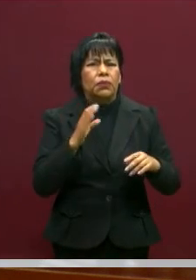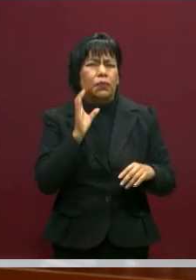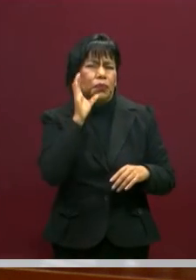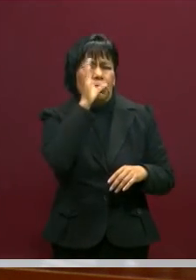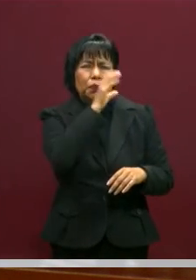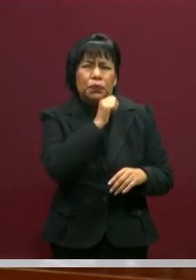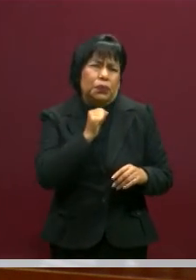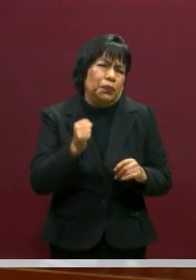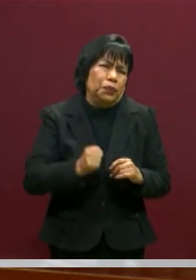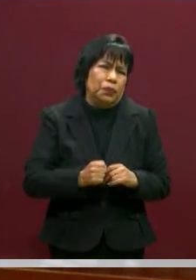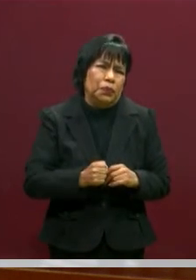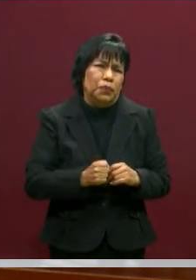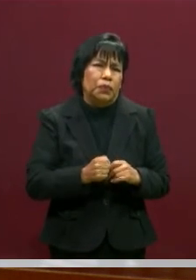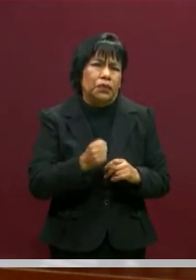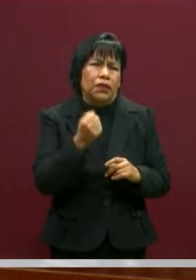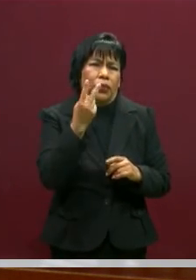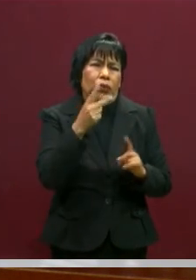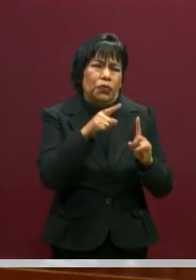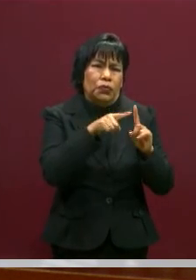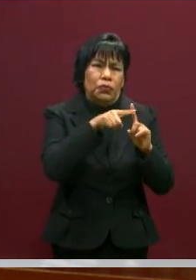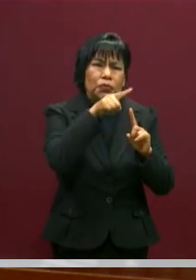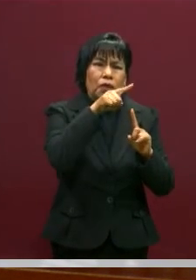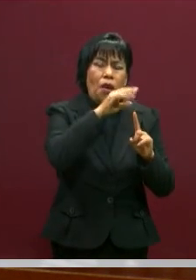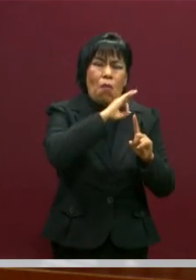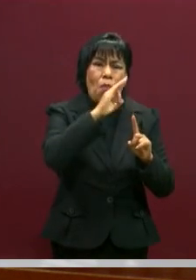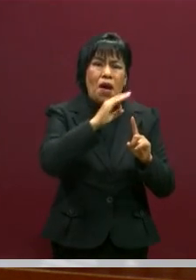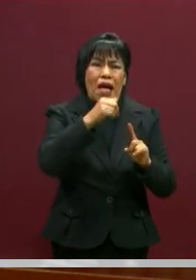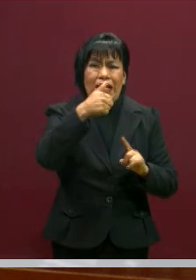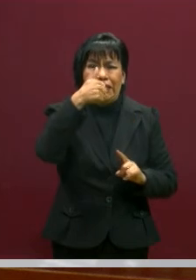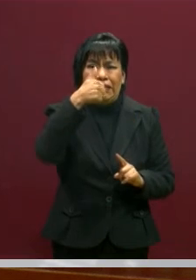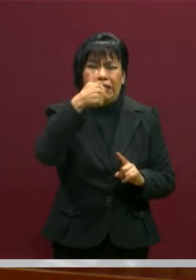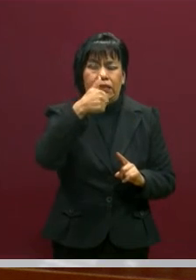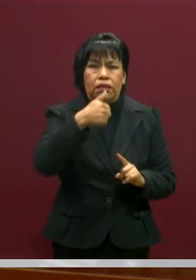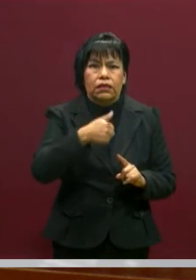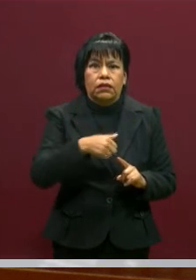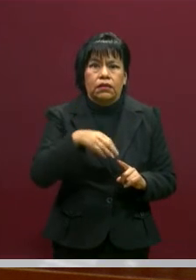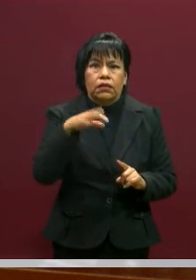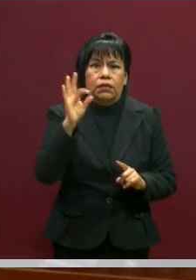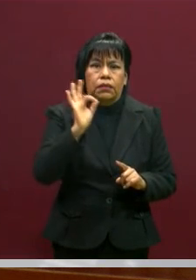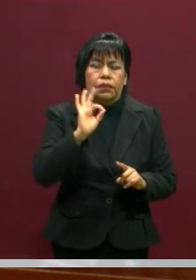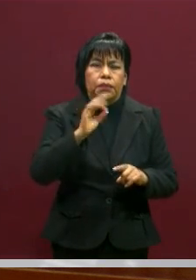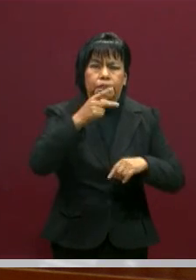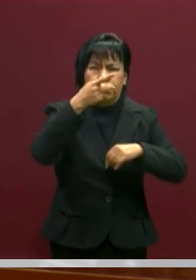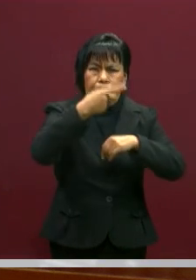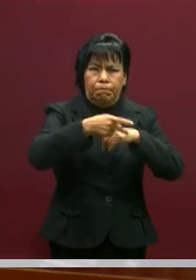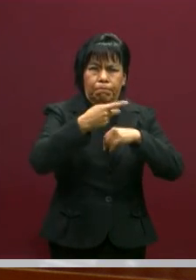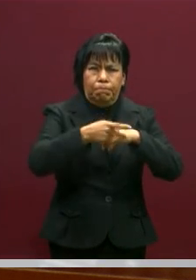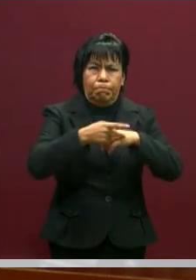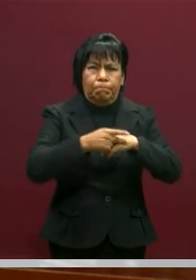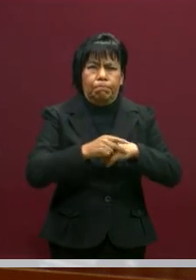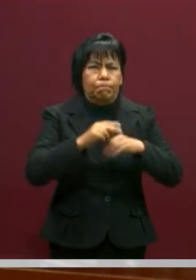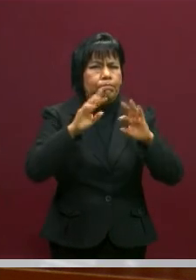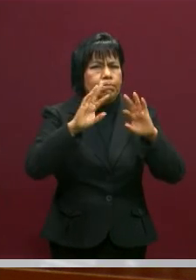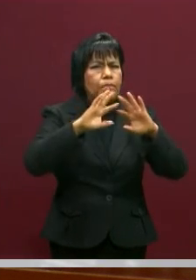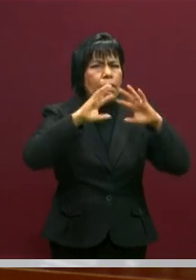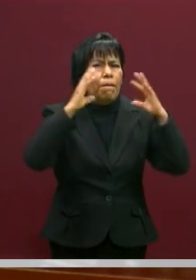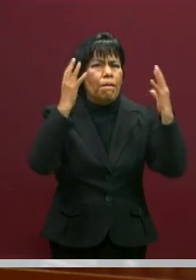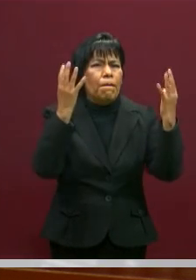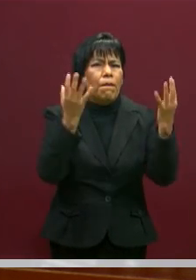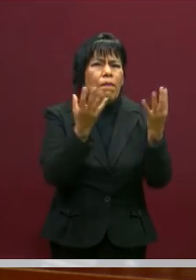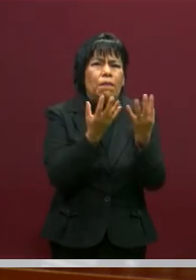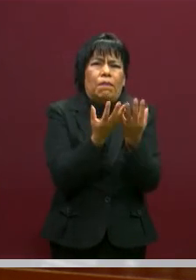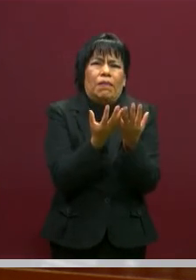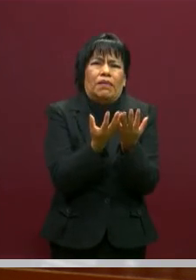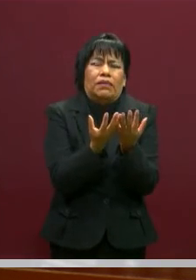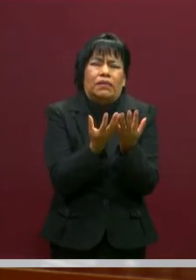grados y que puede llegar hasta seis, es casi estar en riesgo toda la vida del planeta. Y